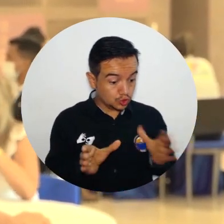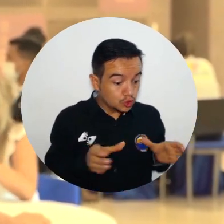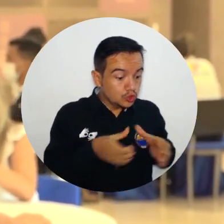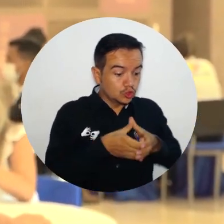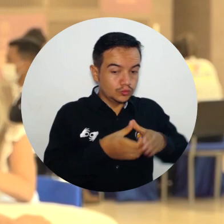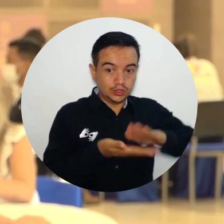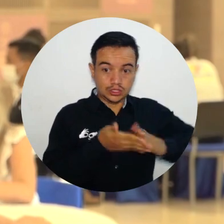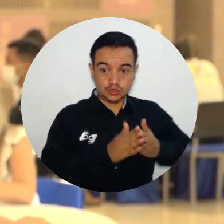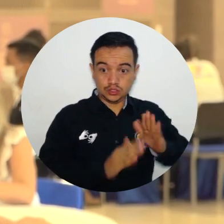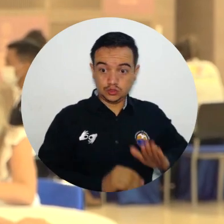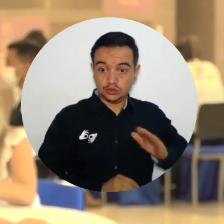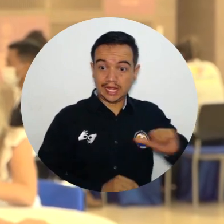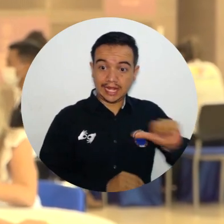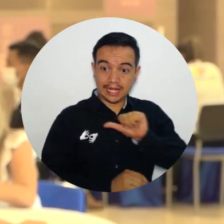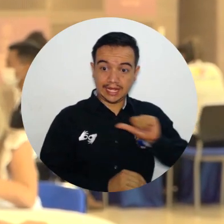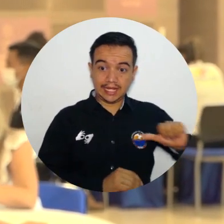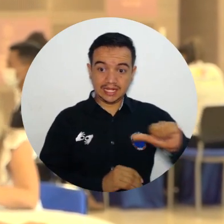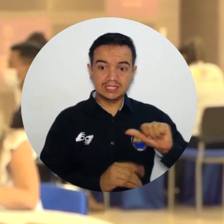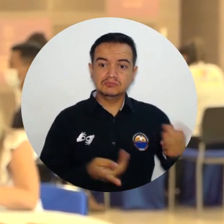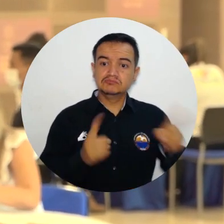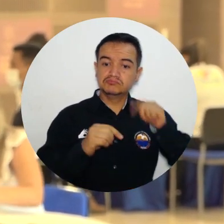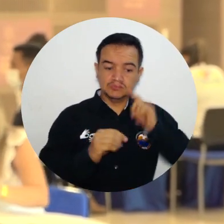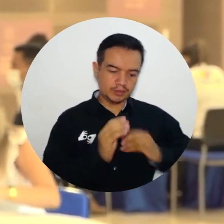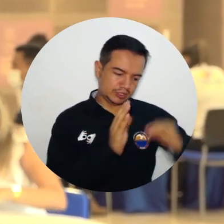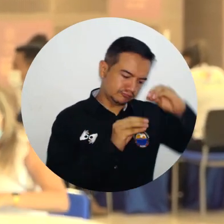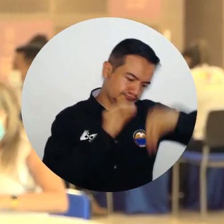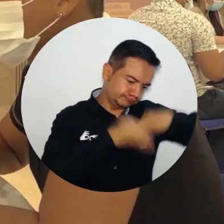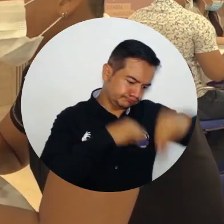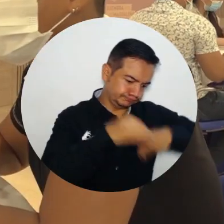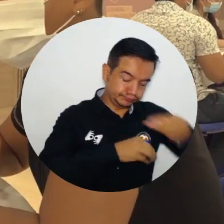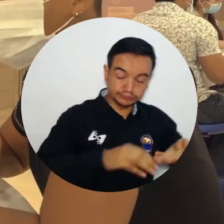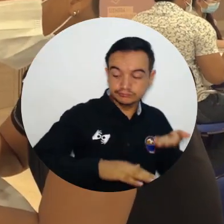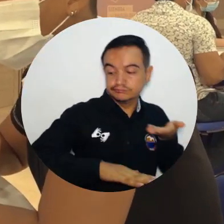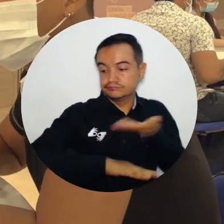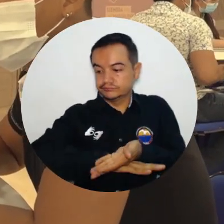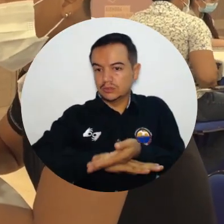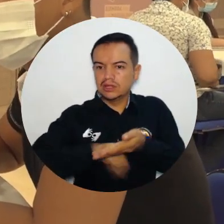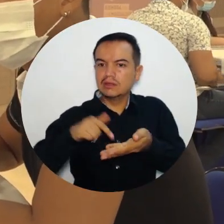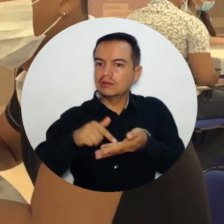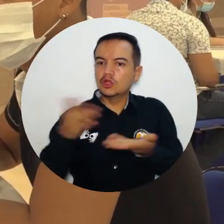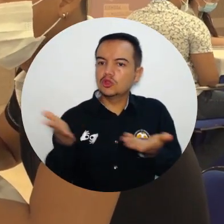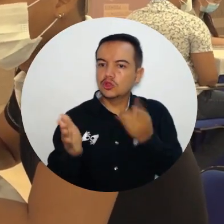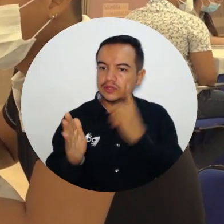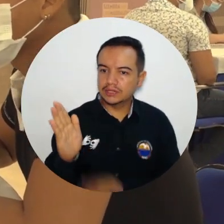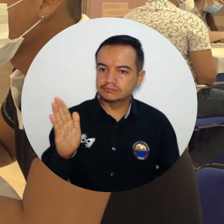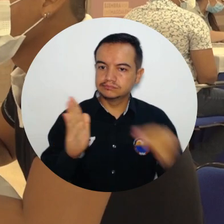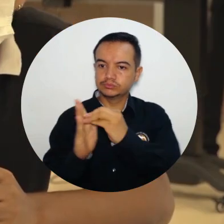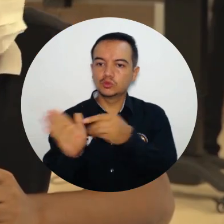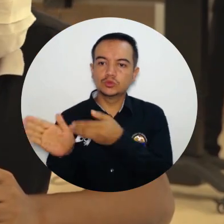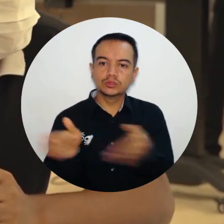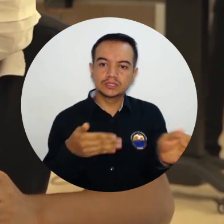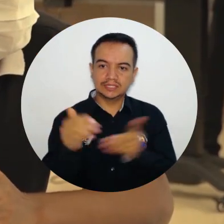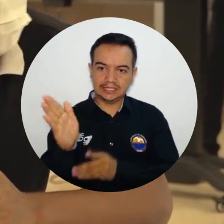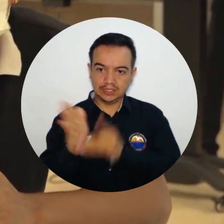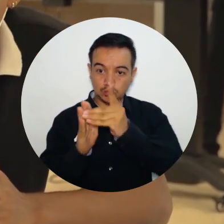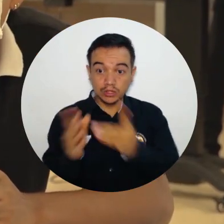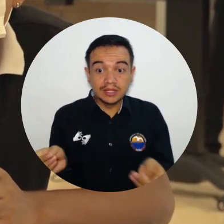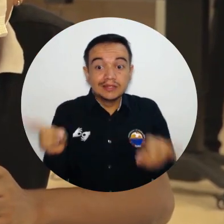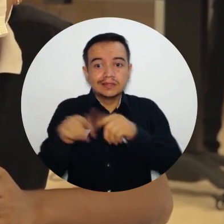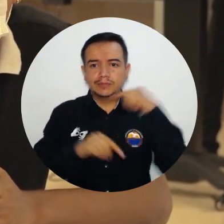Mujeres, hemos construido también unas iniciativas que vemos pertinentes establecer tanto en el Plan de Desarrollo como